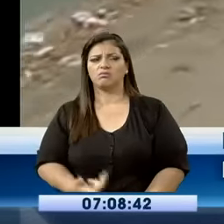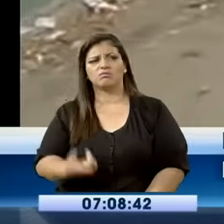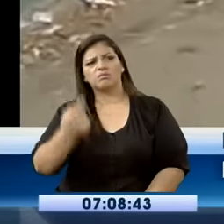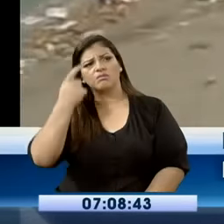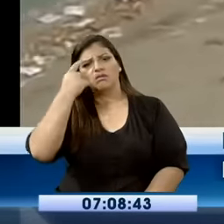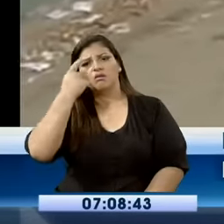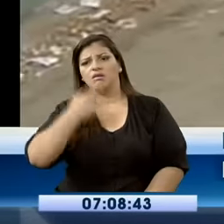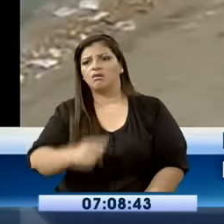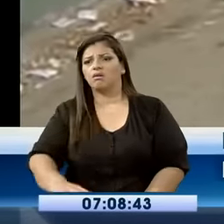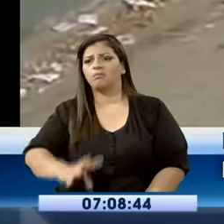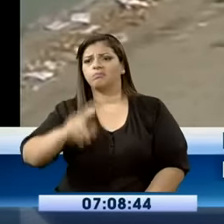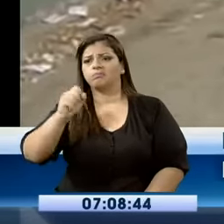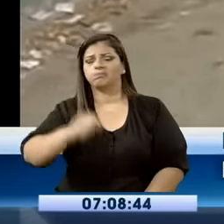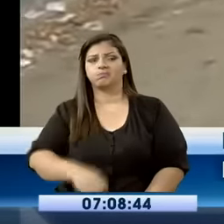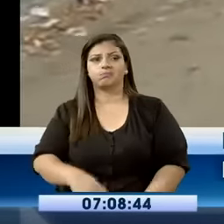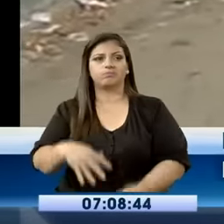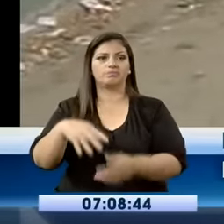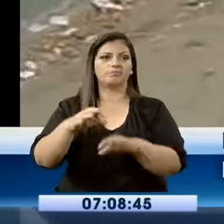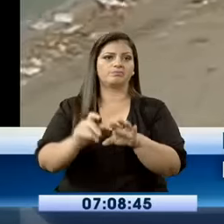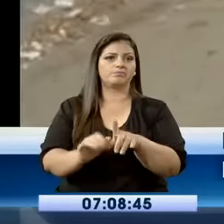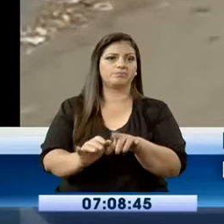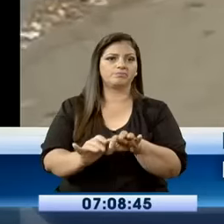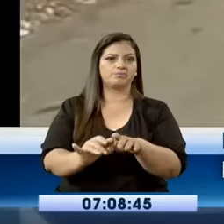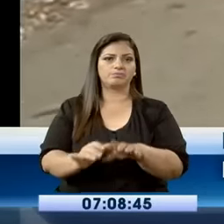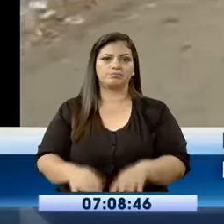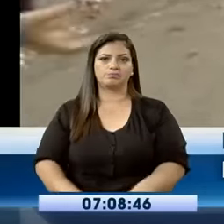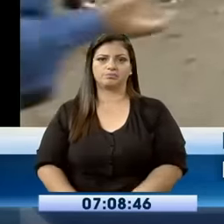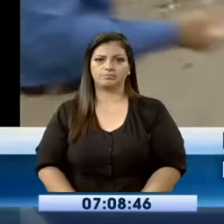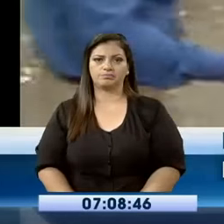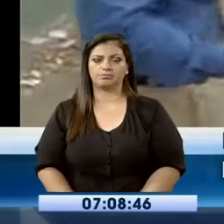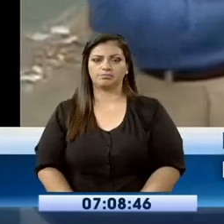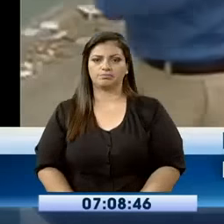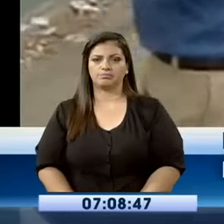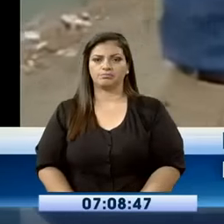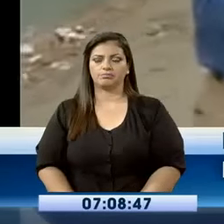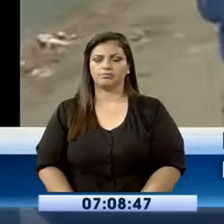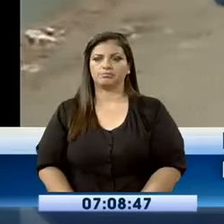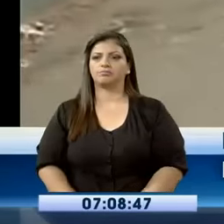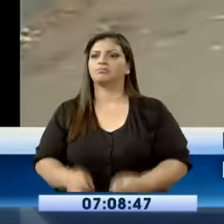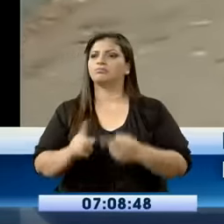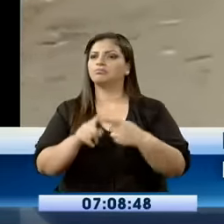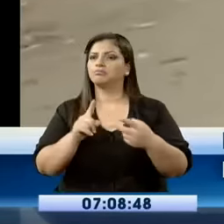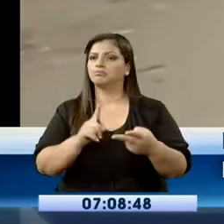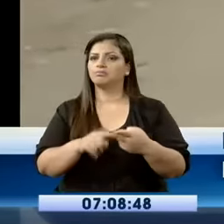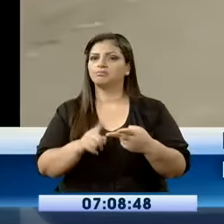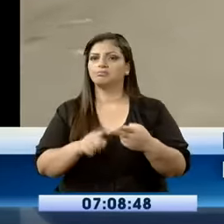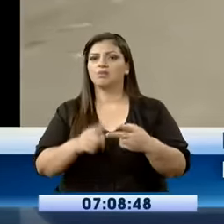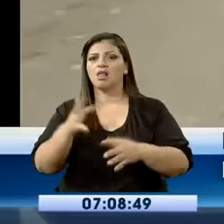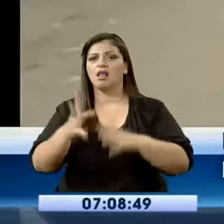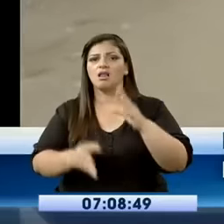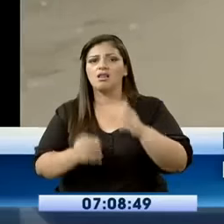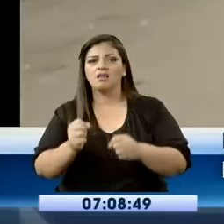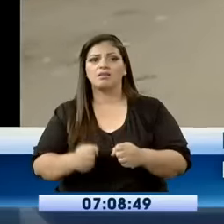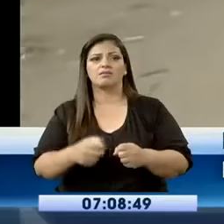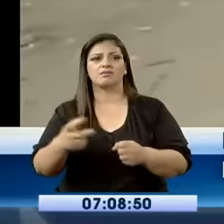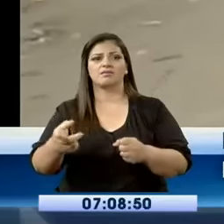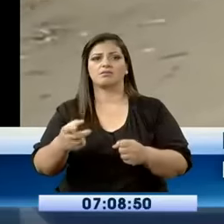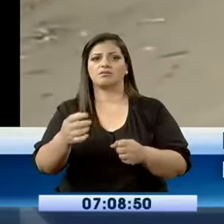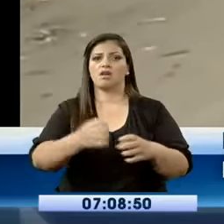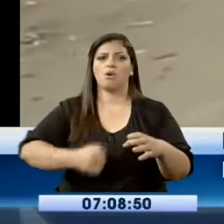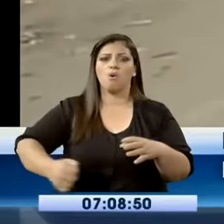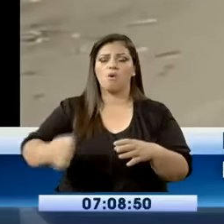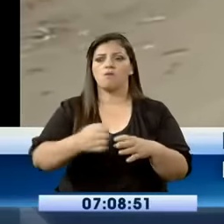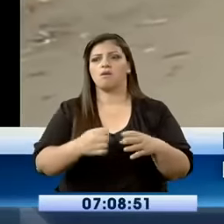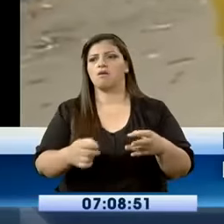roban las computadoras sin las cuales los niños no pueden acceder a la información. Se les roban el alimento y así mismo se les roban la paz a los